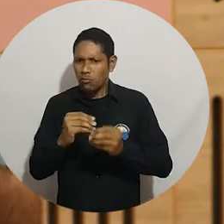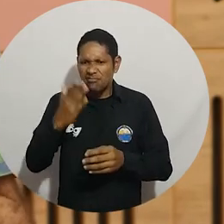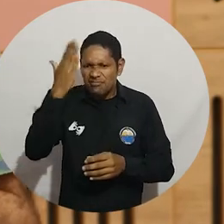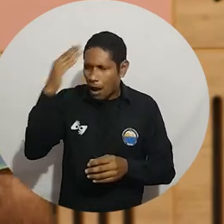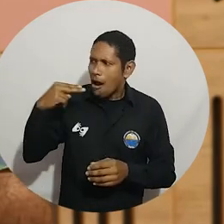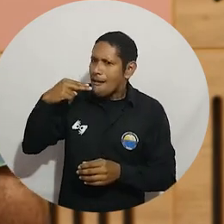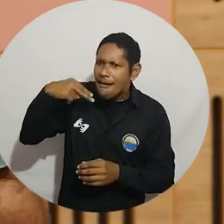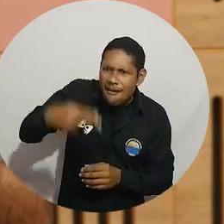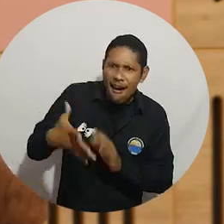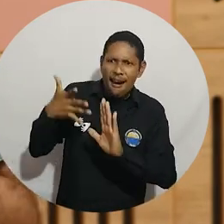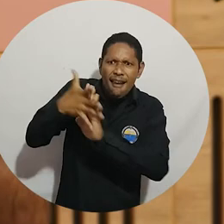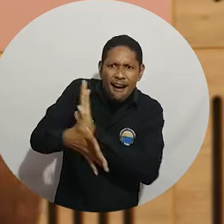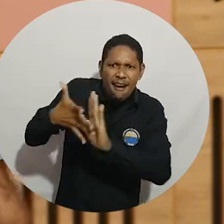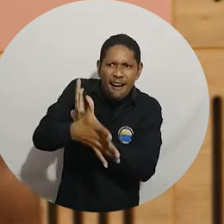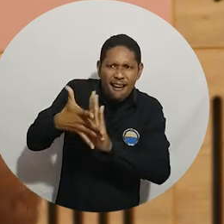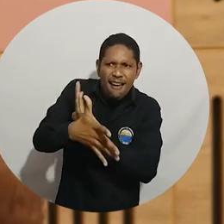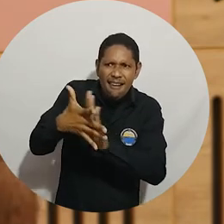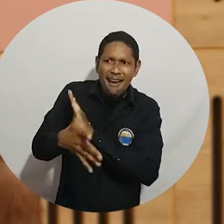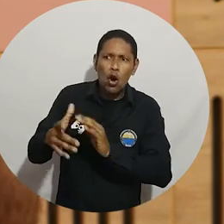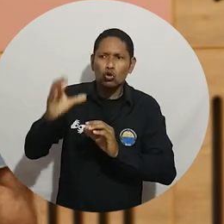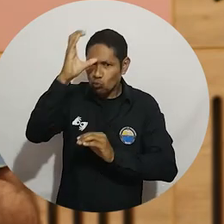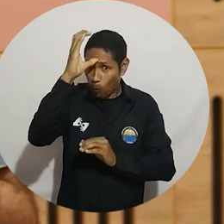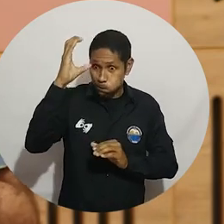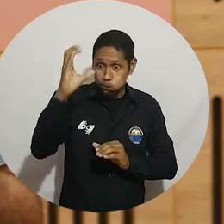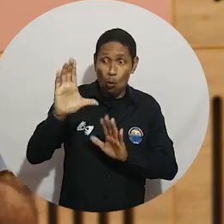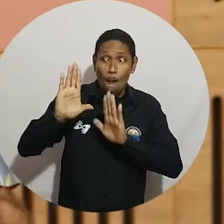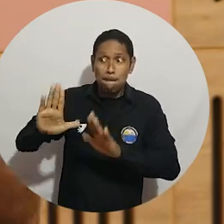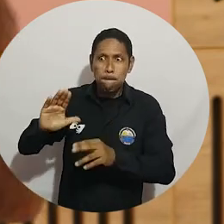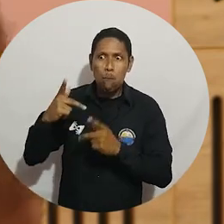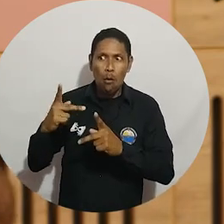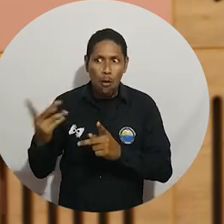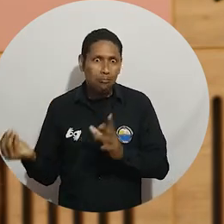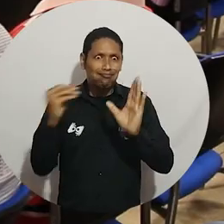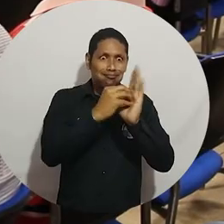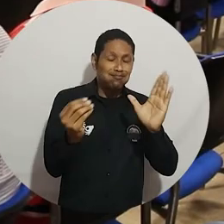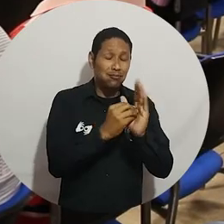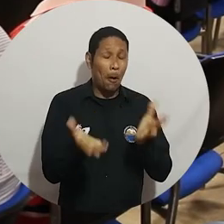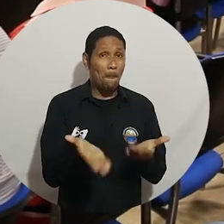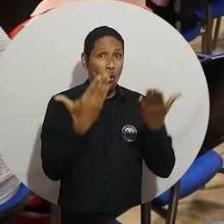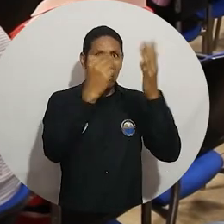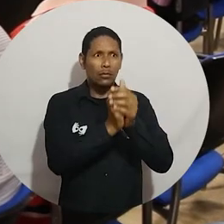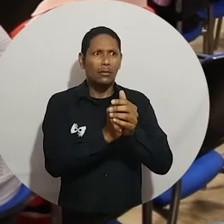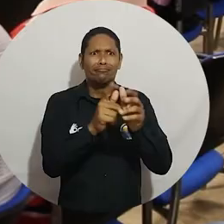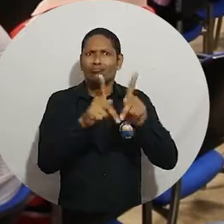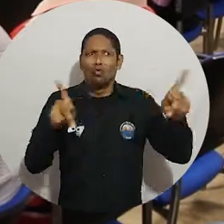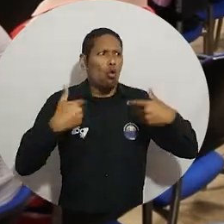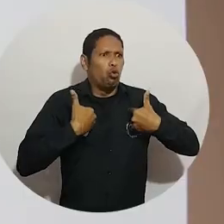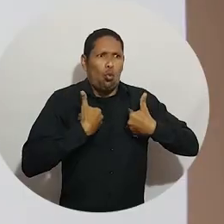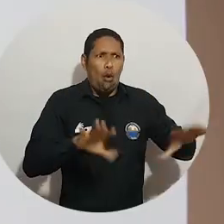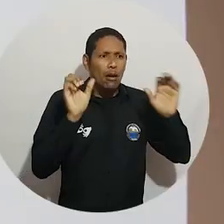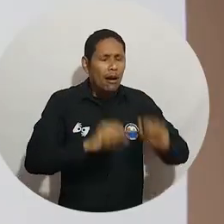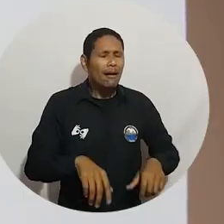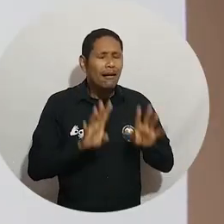saberes y de cómo podemos aprender en esa apropiación del conocimiento de ellos hacia acá. Esto está dirigido a todo público,